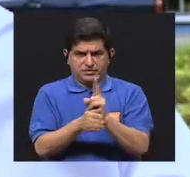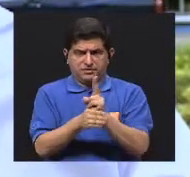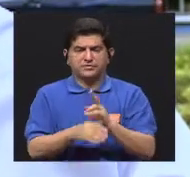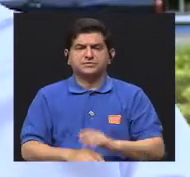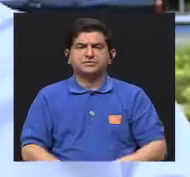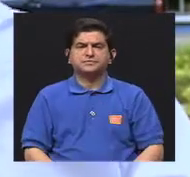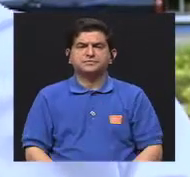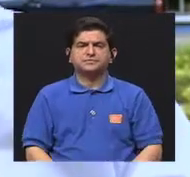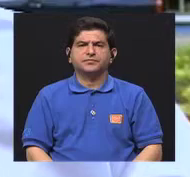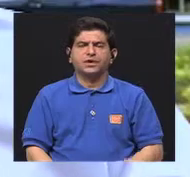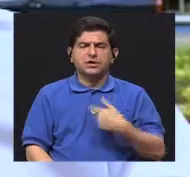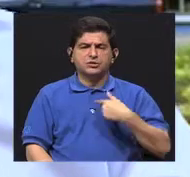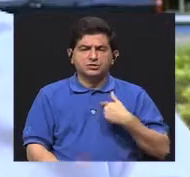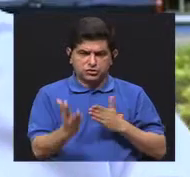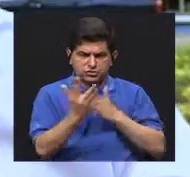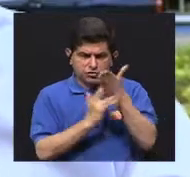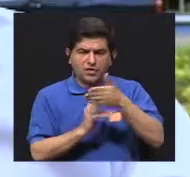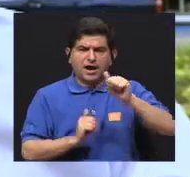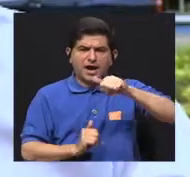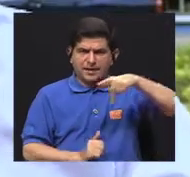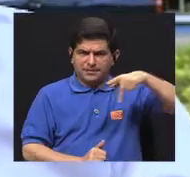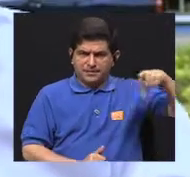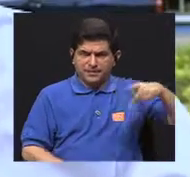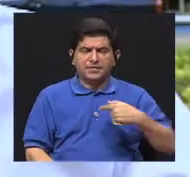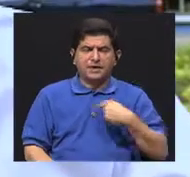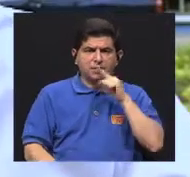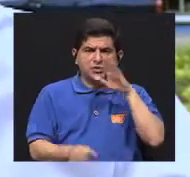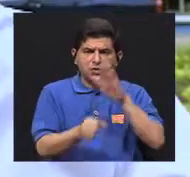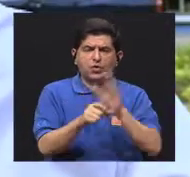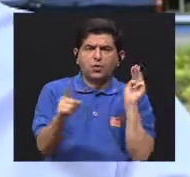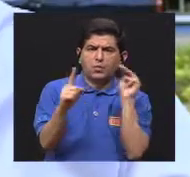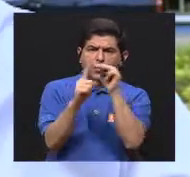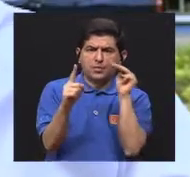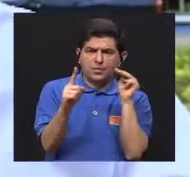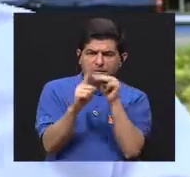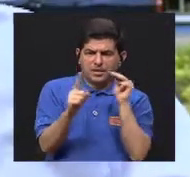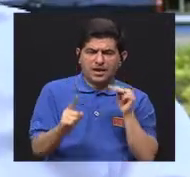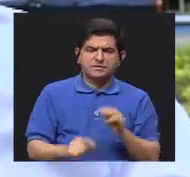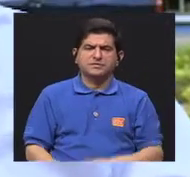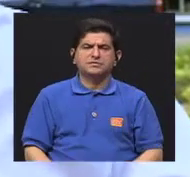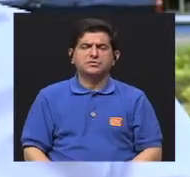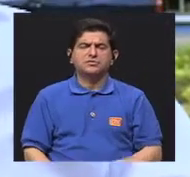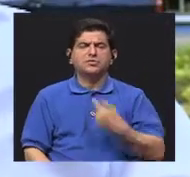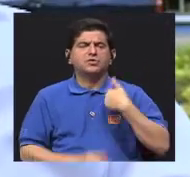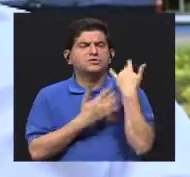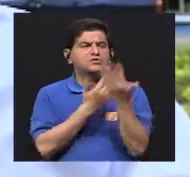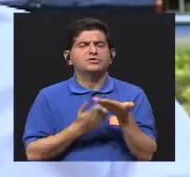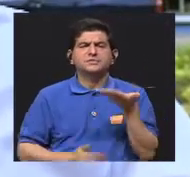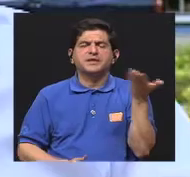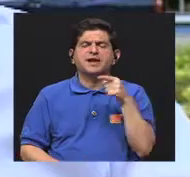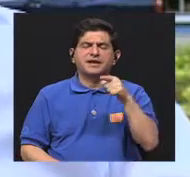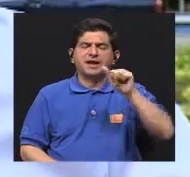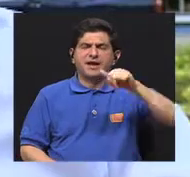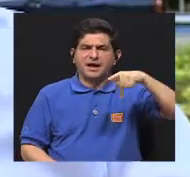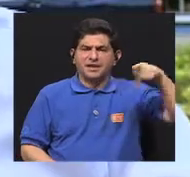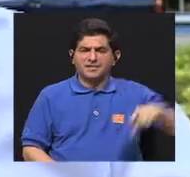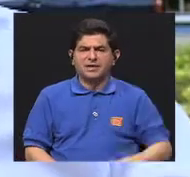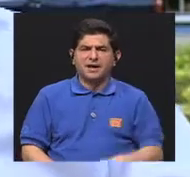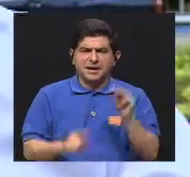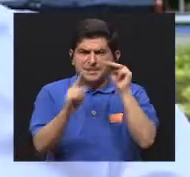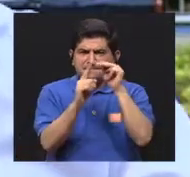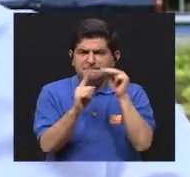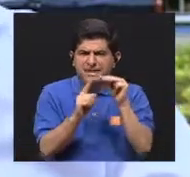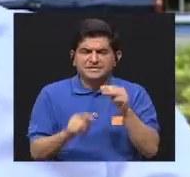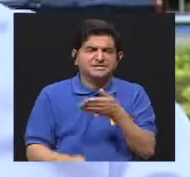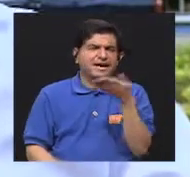Si yo, pues, acceso a la aplicación y voy alcanzando mis metas, ¿qué es lo que esperaría yo de la aplicación? ¿Me van a salir